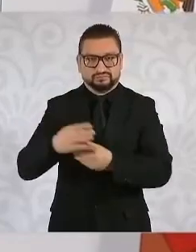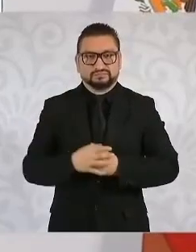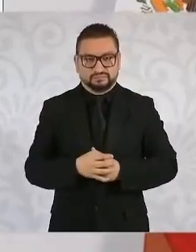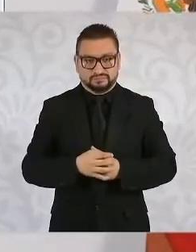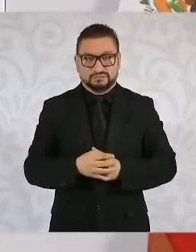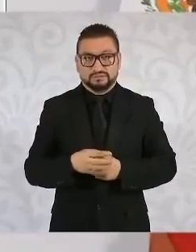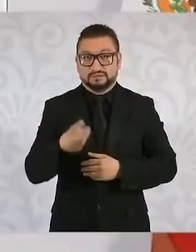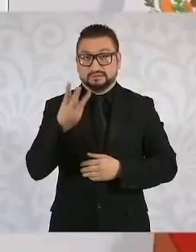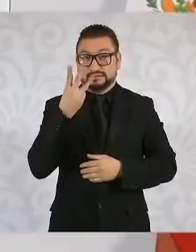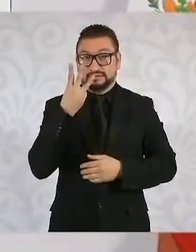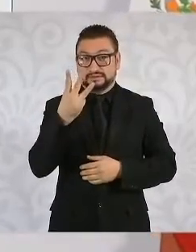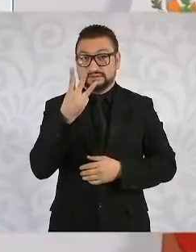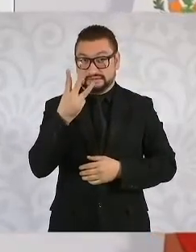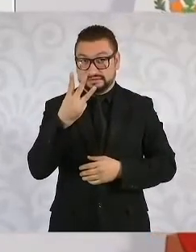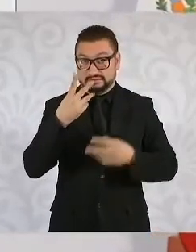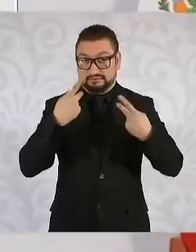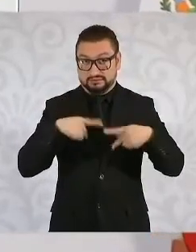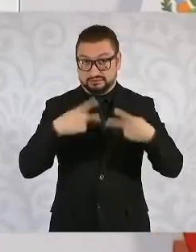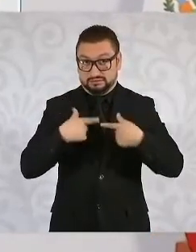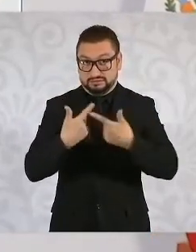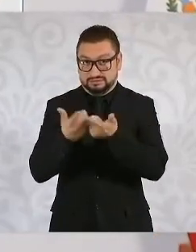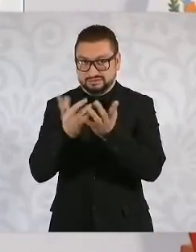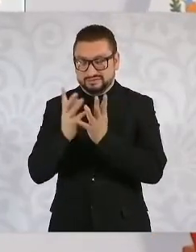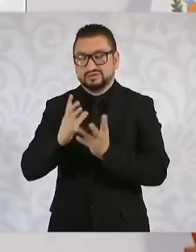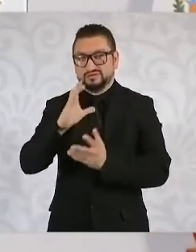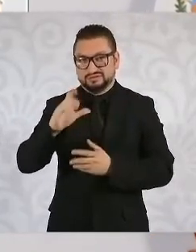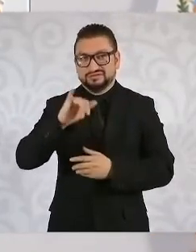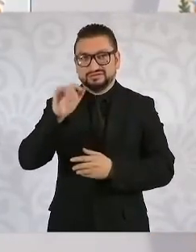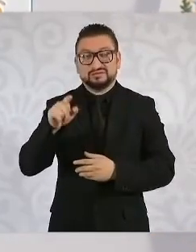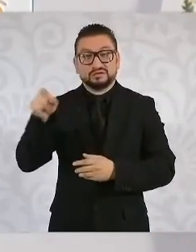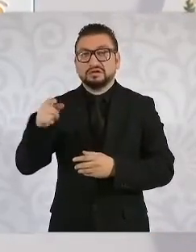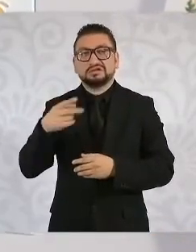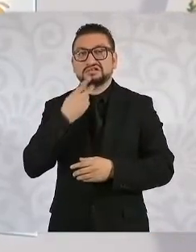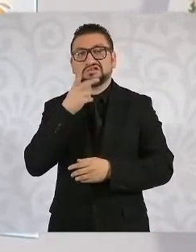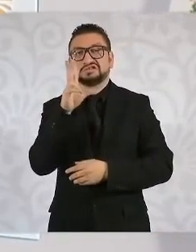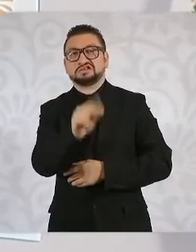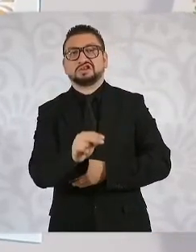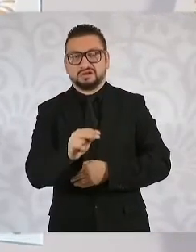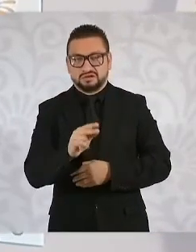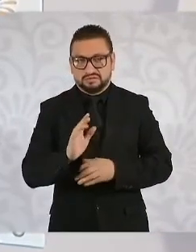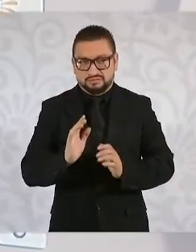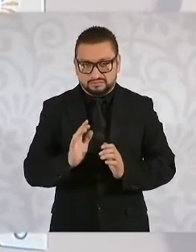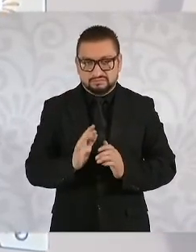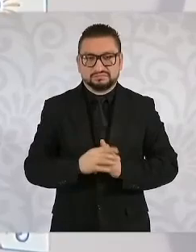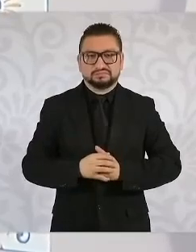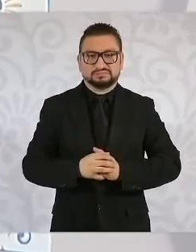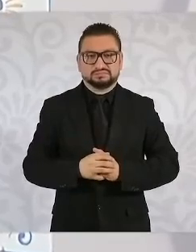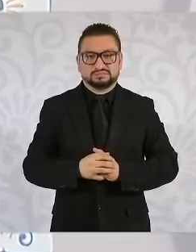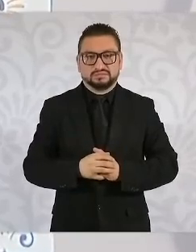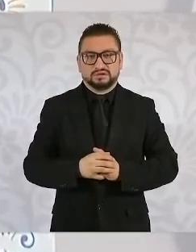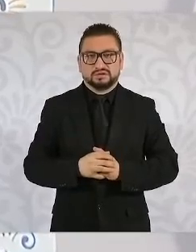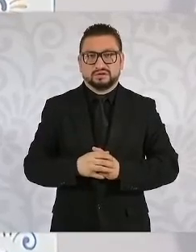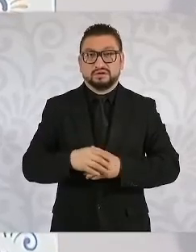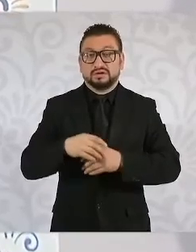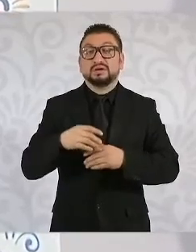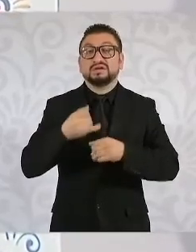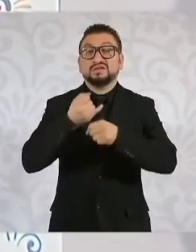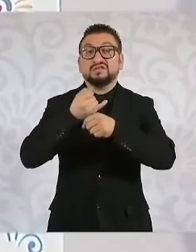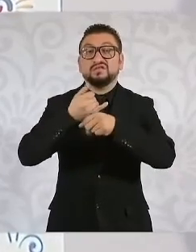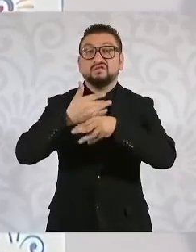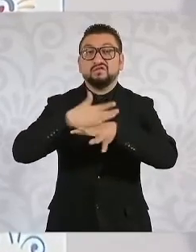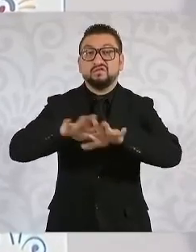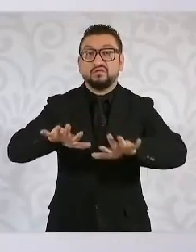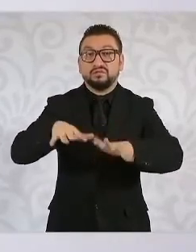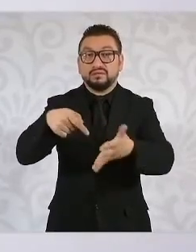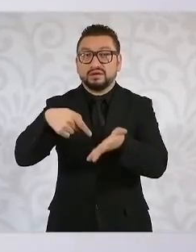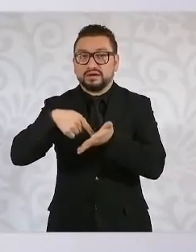Hubo tres miembros del Consejo de la Judicatura que votaron en contra de que se entregara la información que